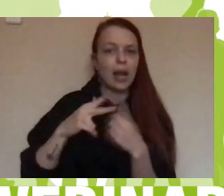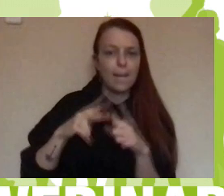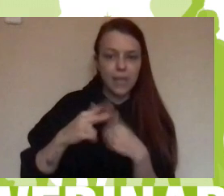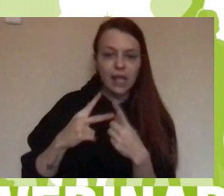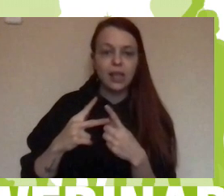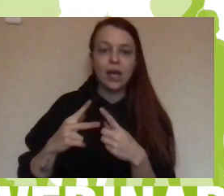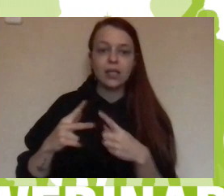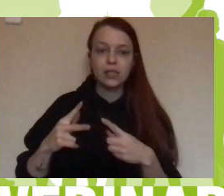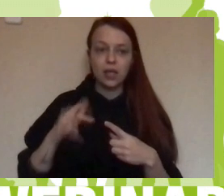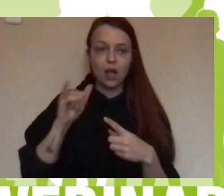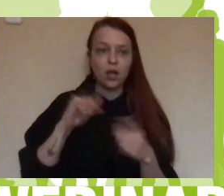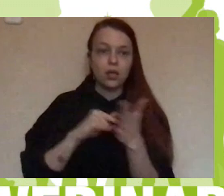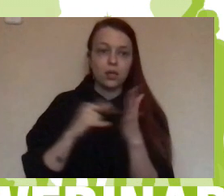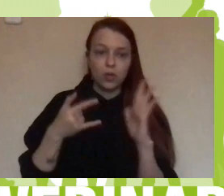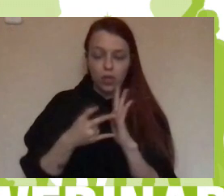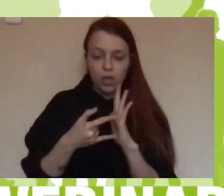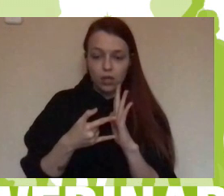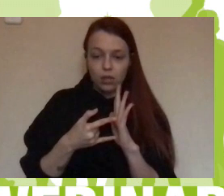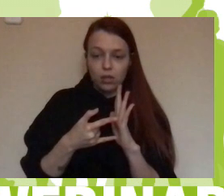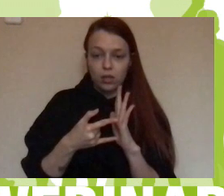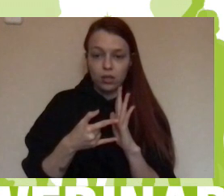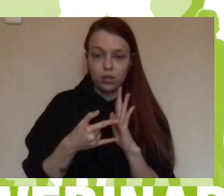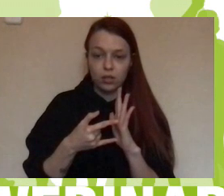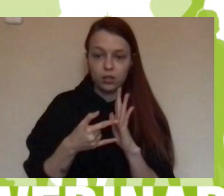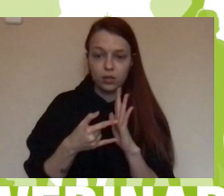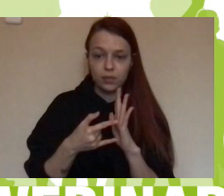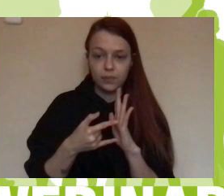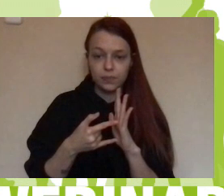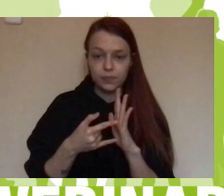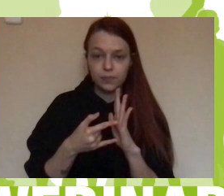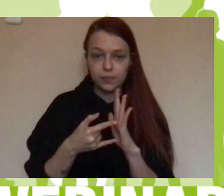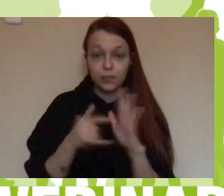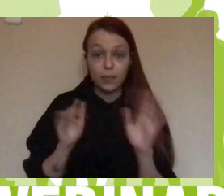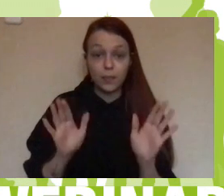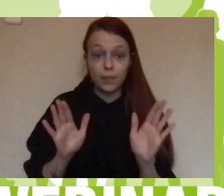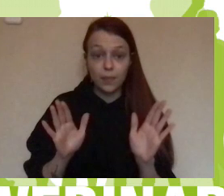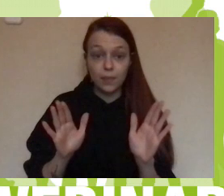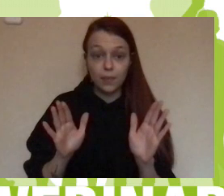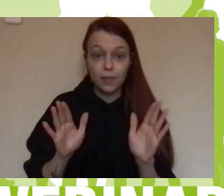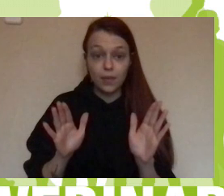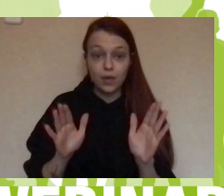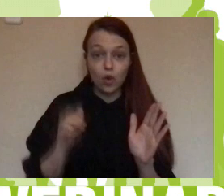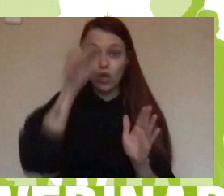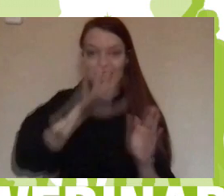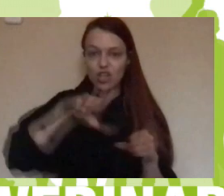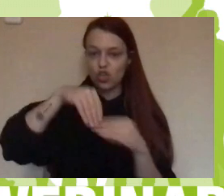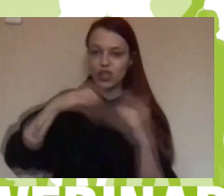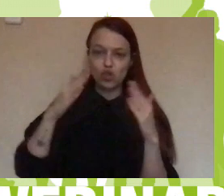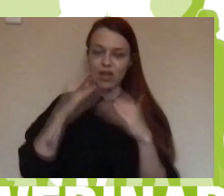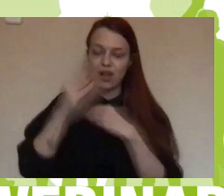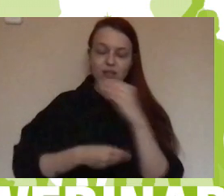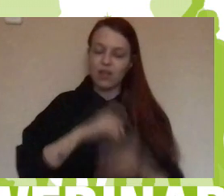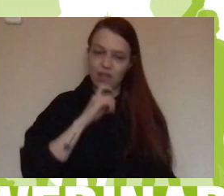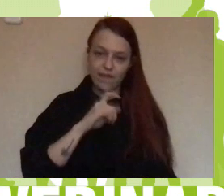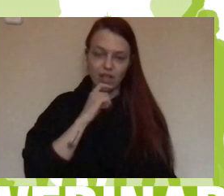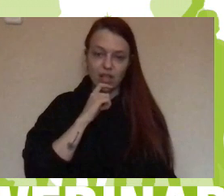proyectos, pero todo eso en casa, con los niños en casa es muy difícil de realizar, es decir, que tenemos que